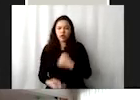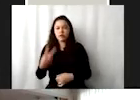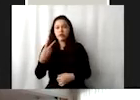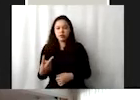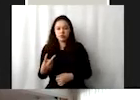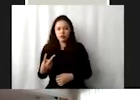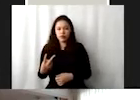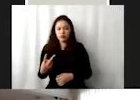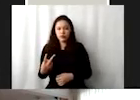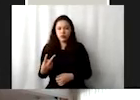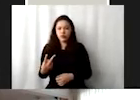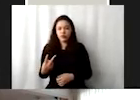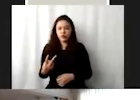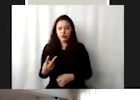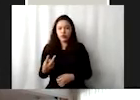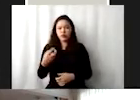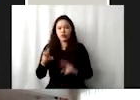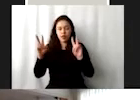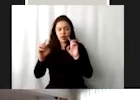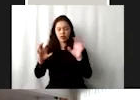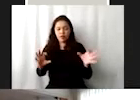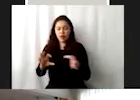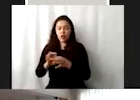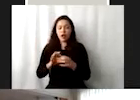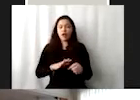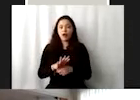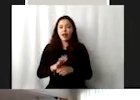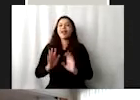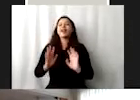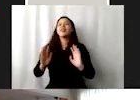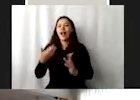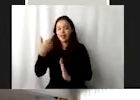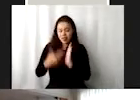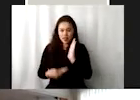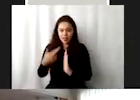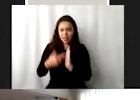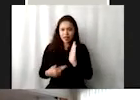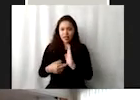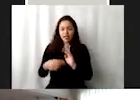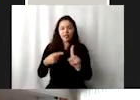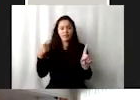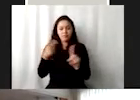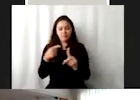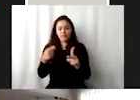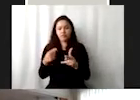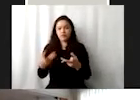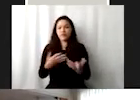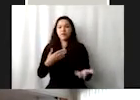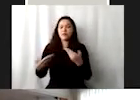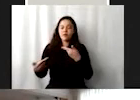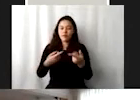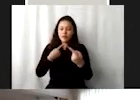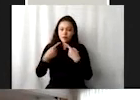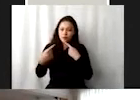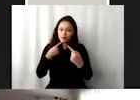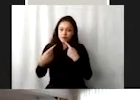relacionan con, pues, hacer ya más un taller, ¿no? Un taller específico, interactuar un poco más con